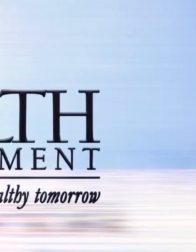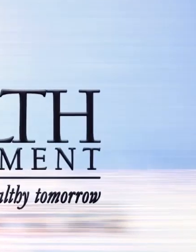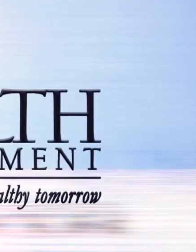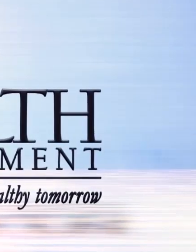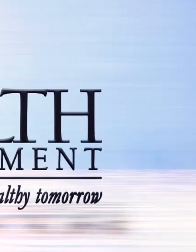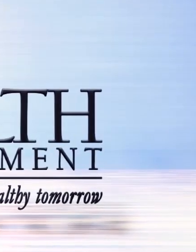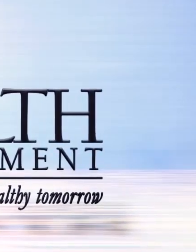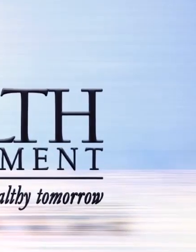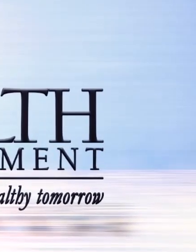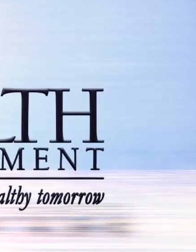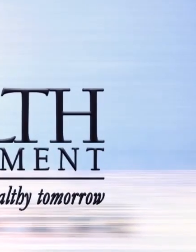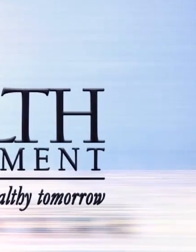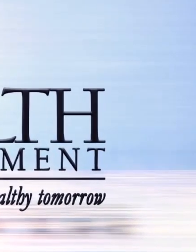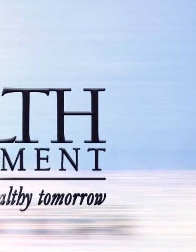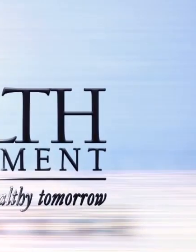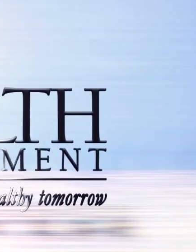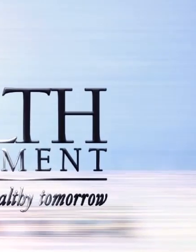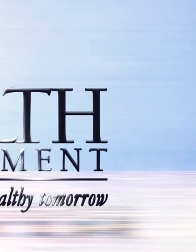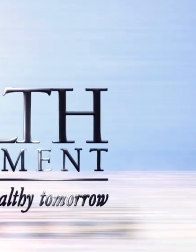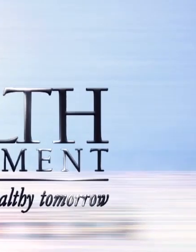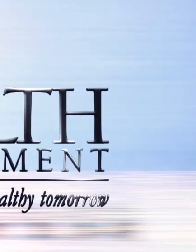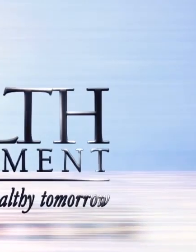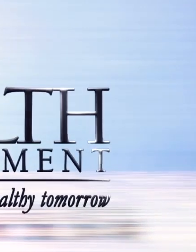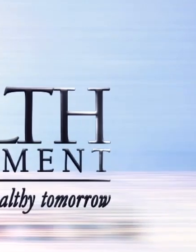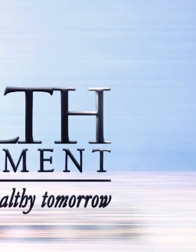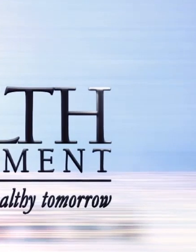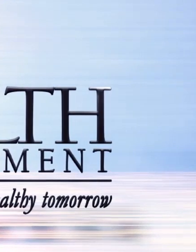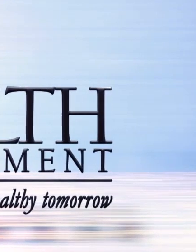y hablaré con ustedes mañana. Gracias.